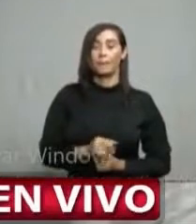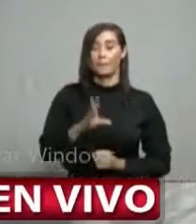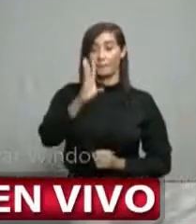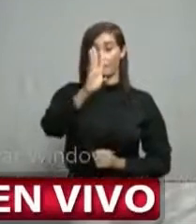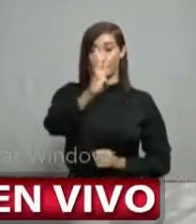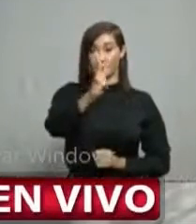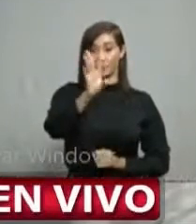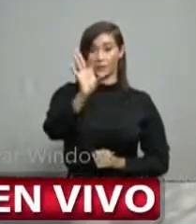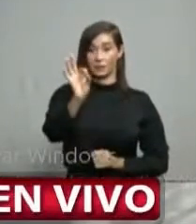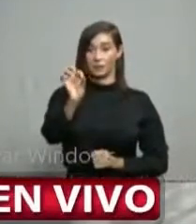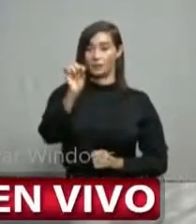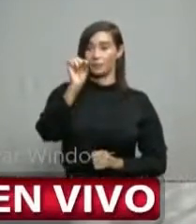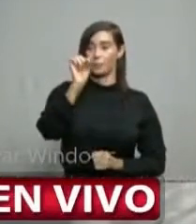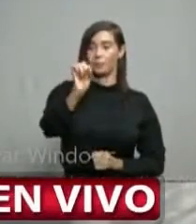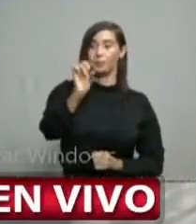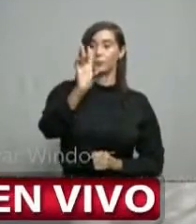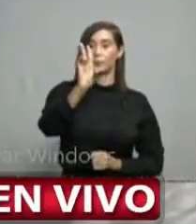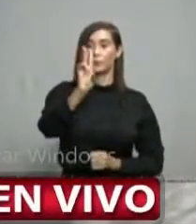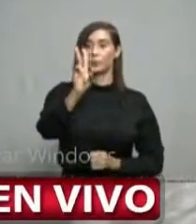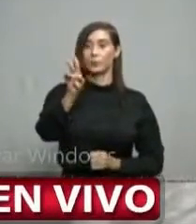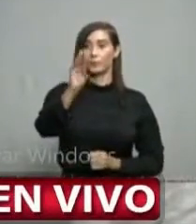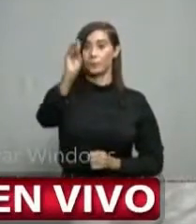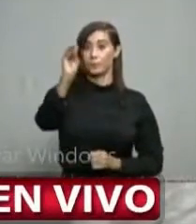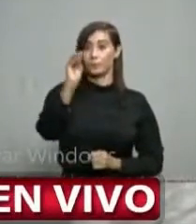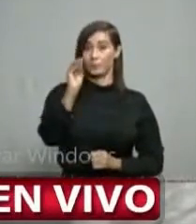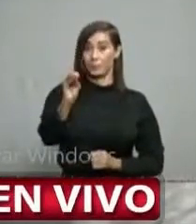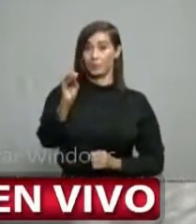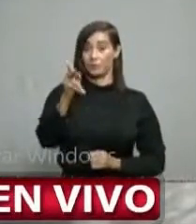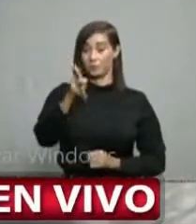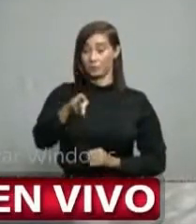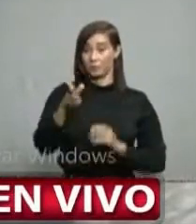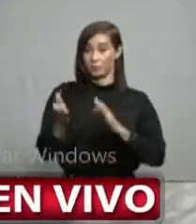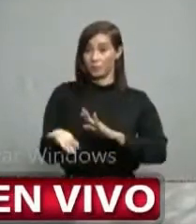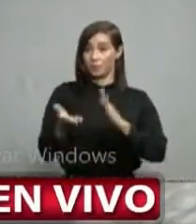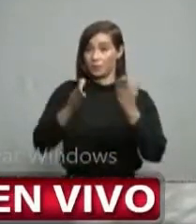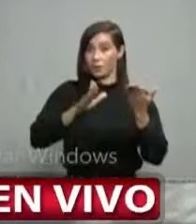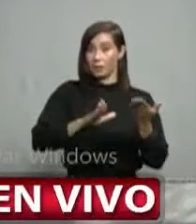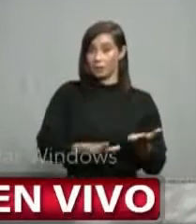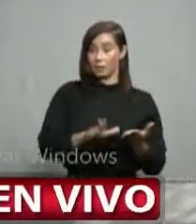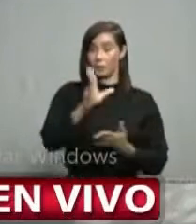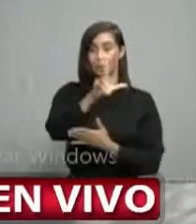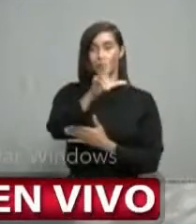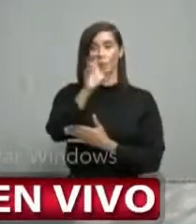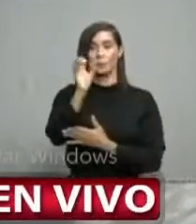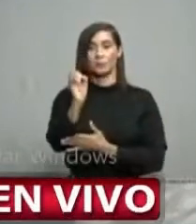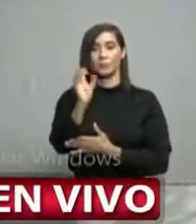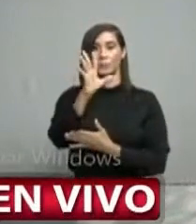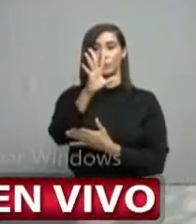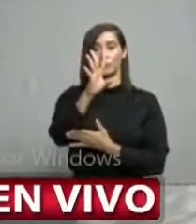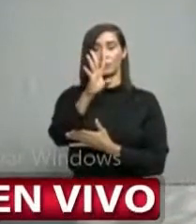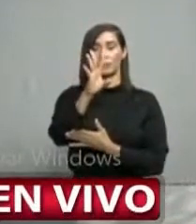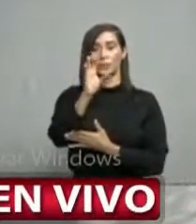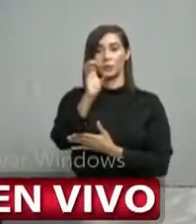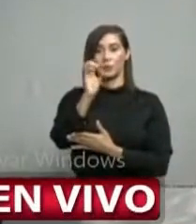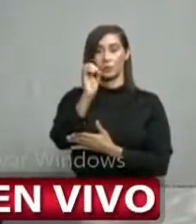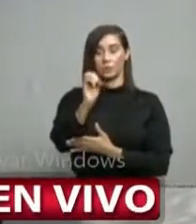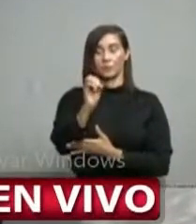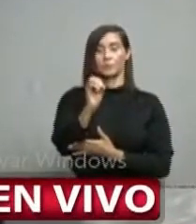el 69.72%, es decir, 350 del